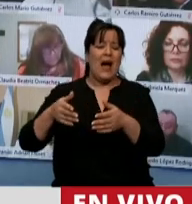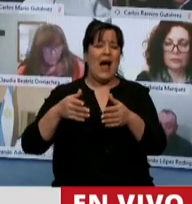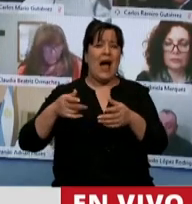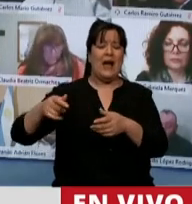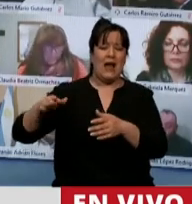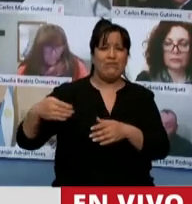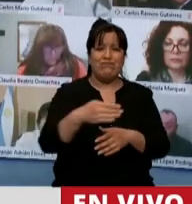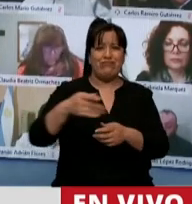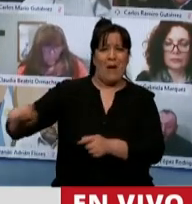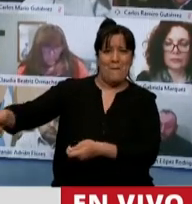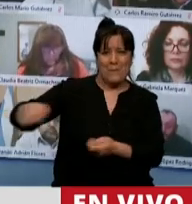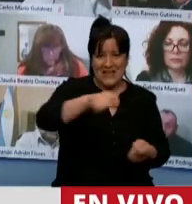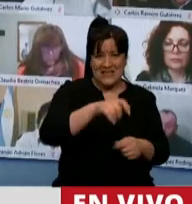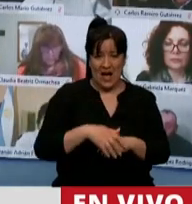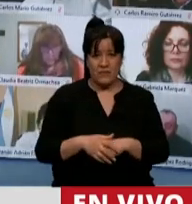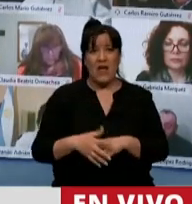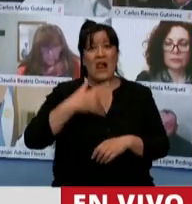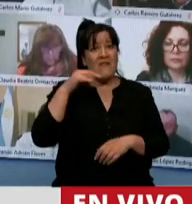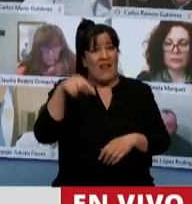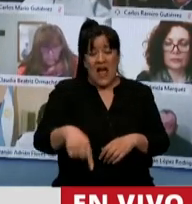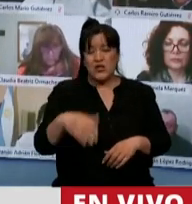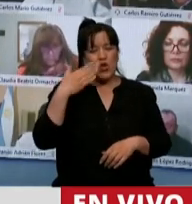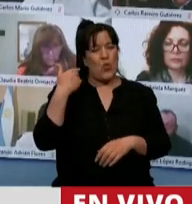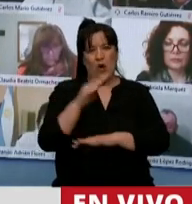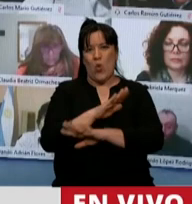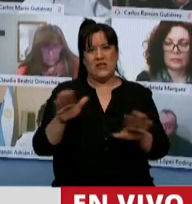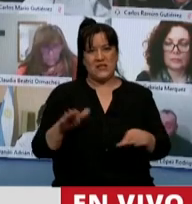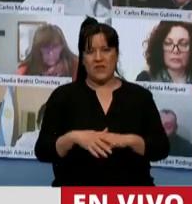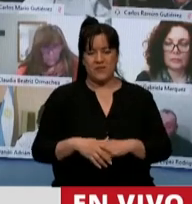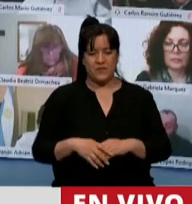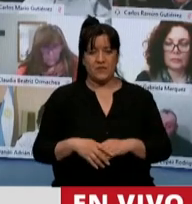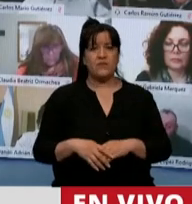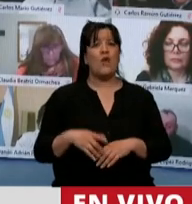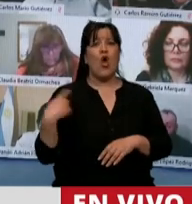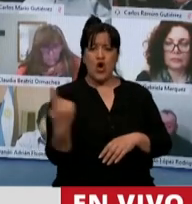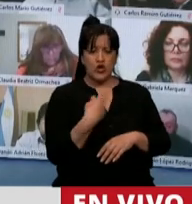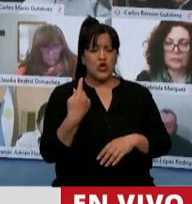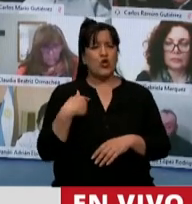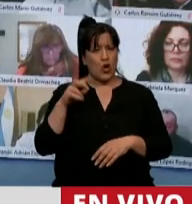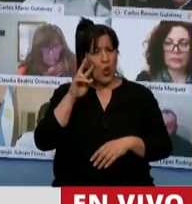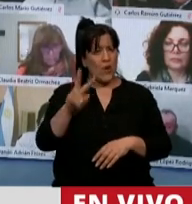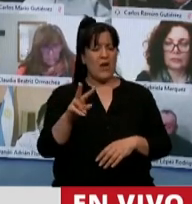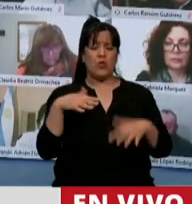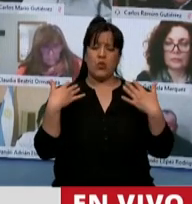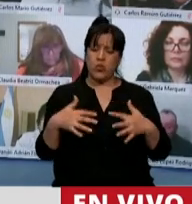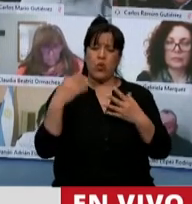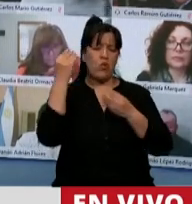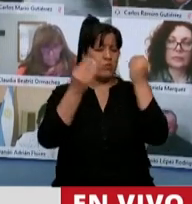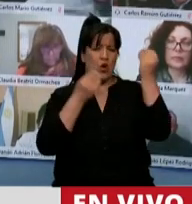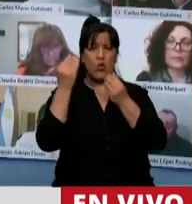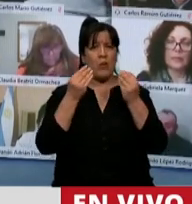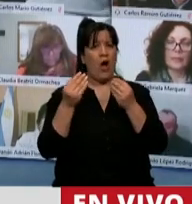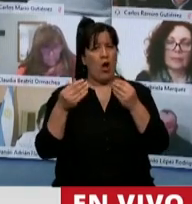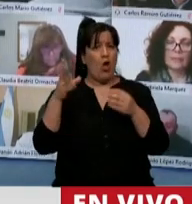Y la verdad es que esto es una vergüenza. Nosotros vemos con preocupación que están muy